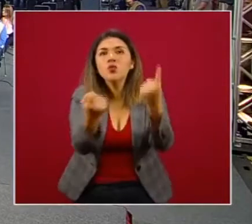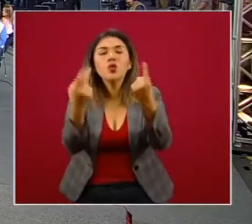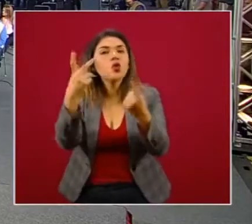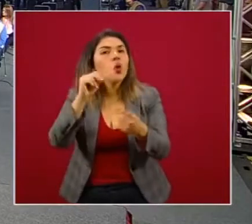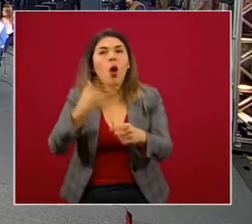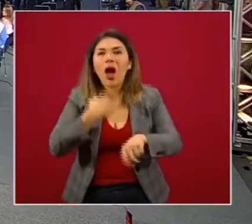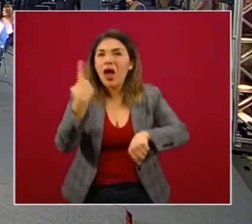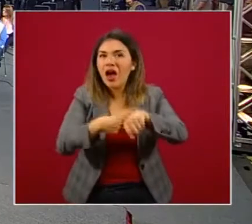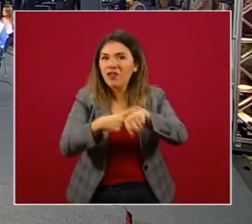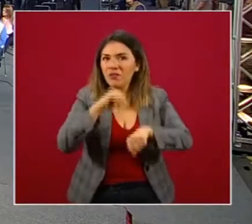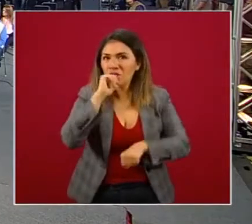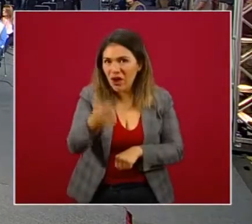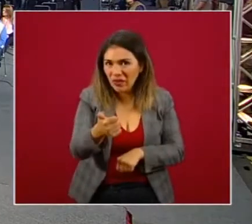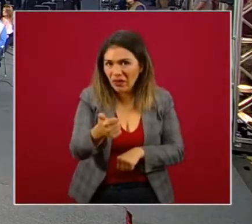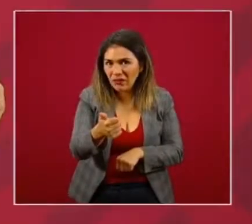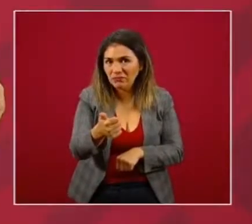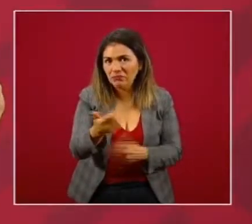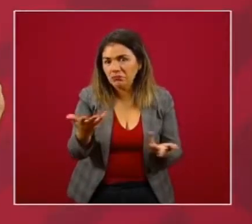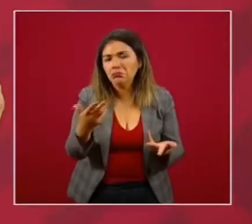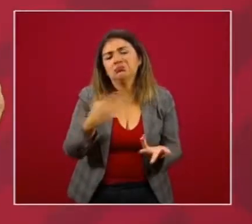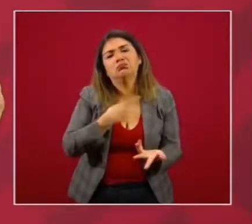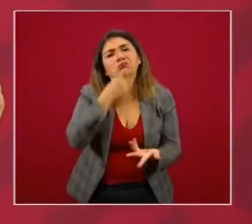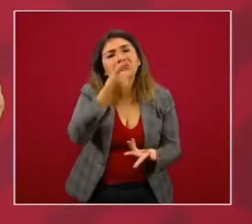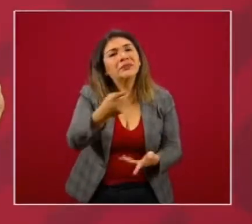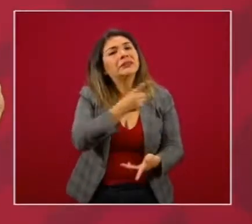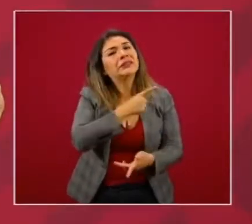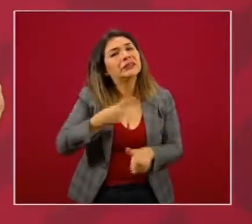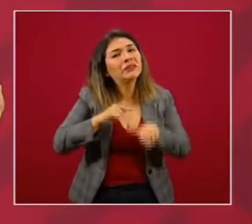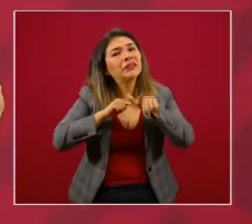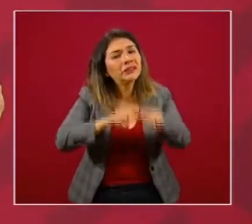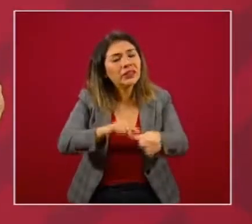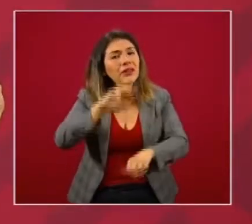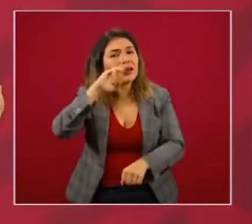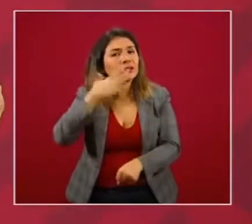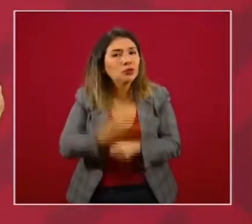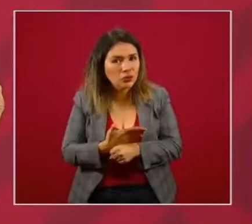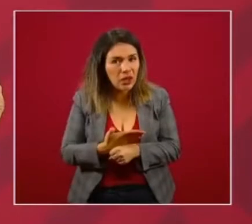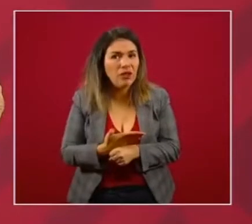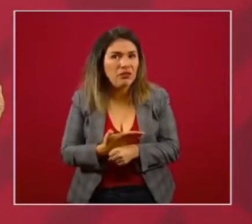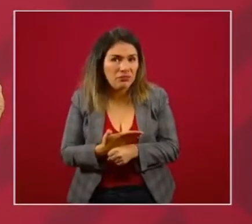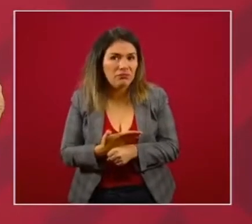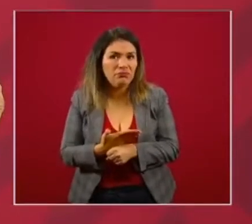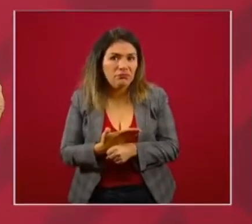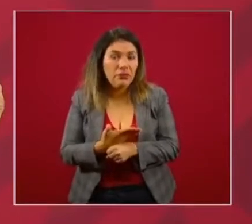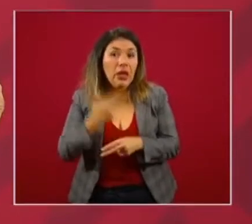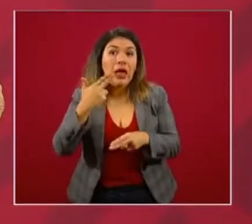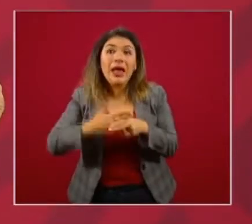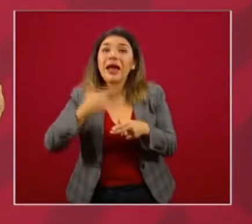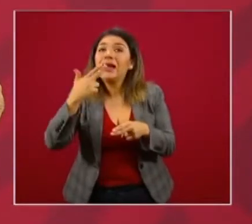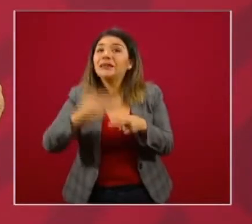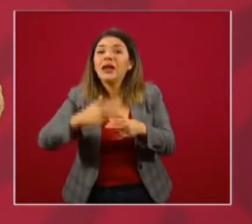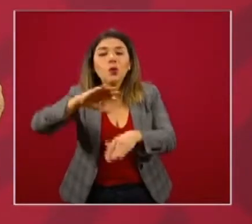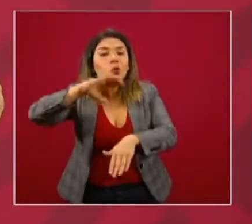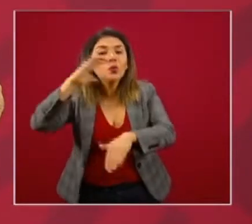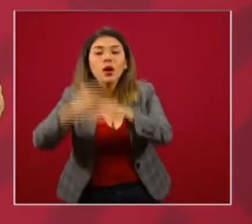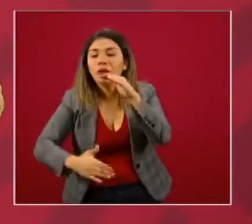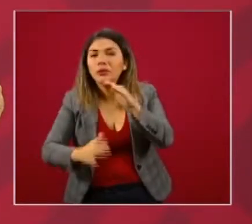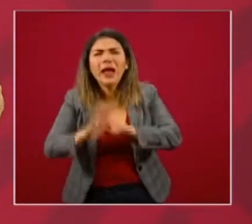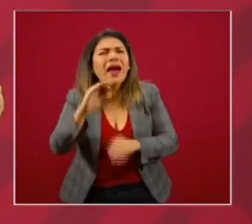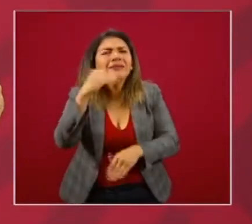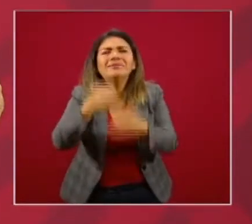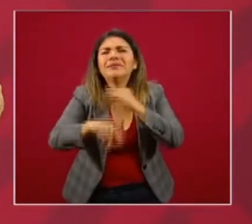actuando con responsabilidad. Hasta el final ya falta poco.